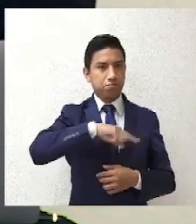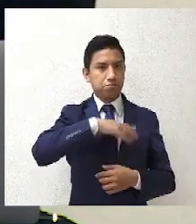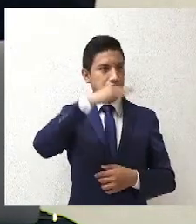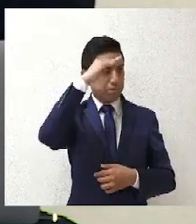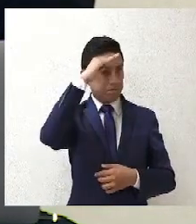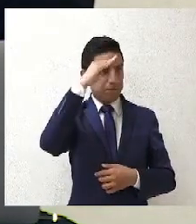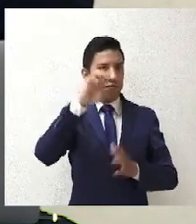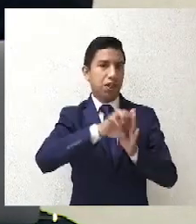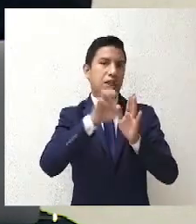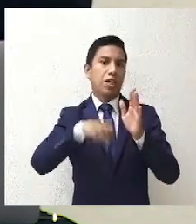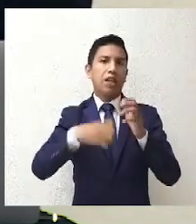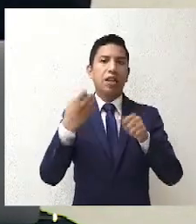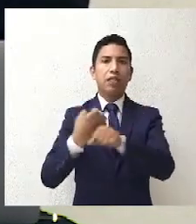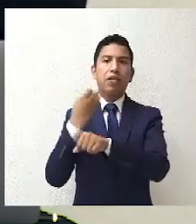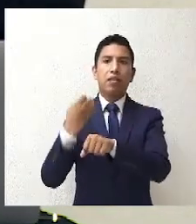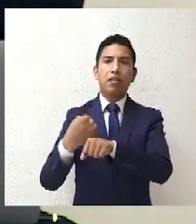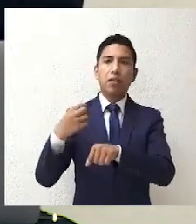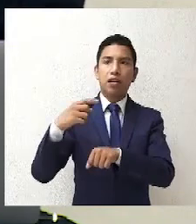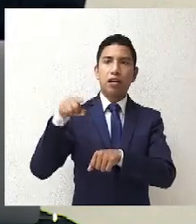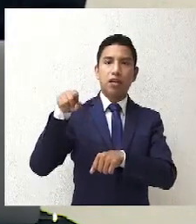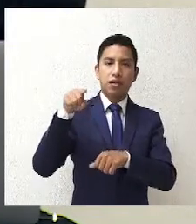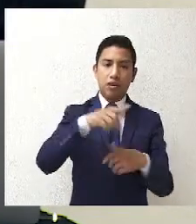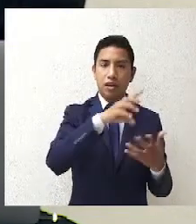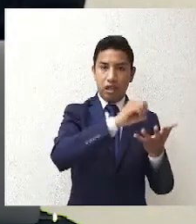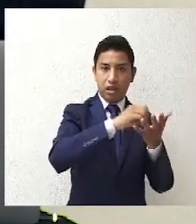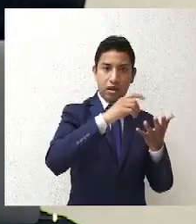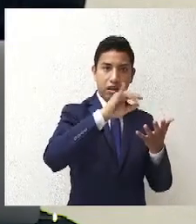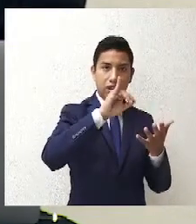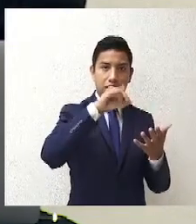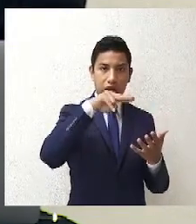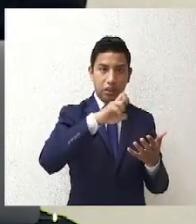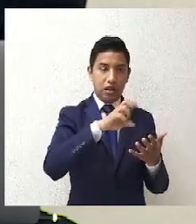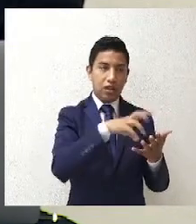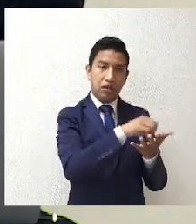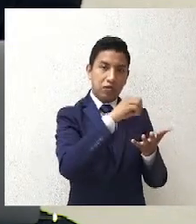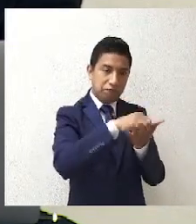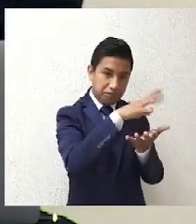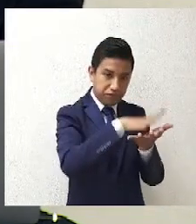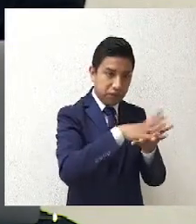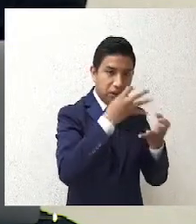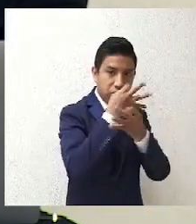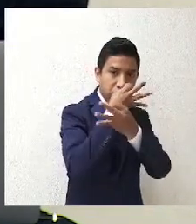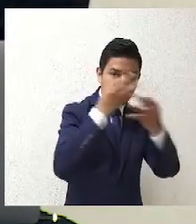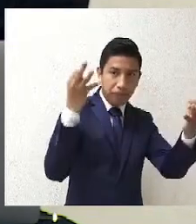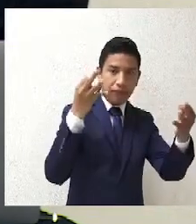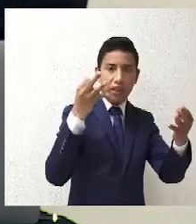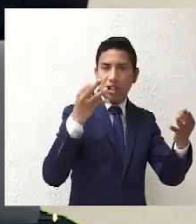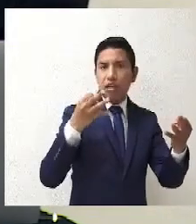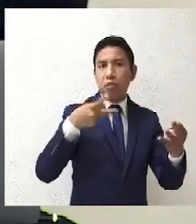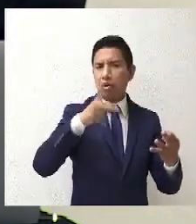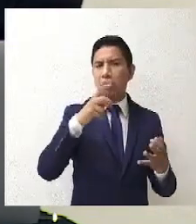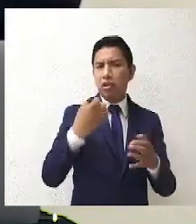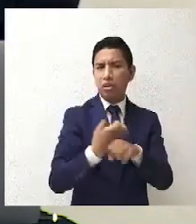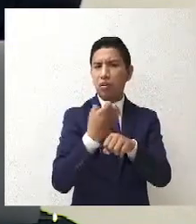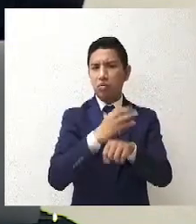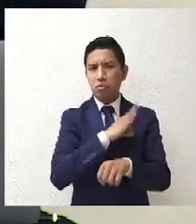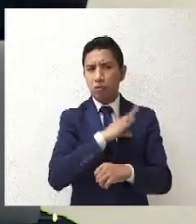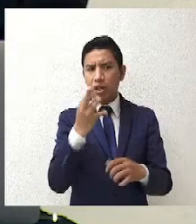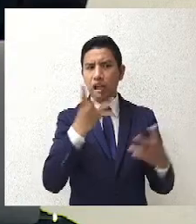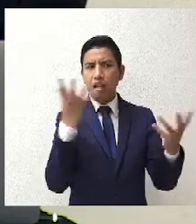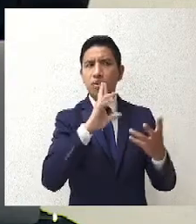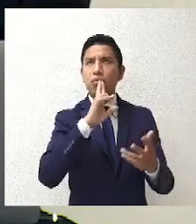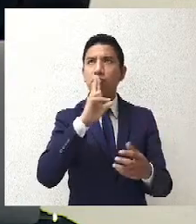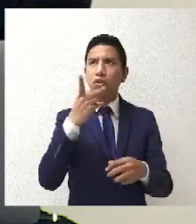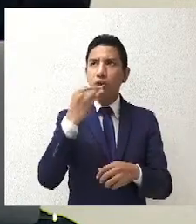pueden inclusive ir más allá de lo que establecen los lineamientos, ¿no? Tomar medidas que garanticen de mejor